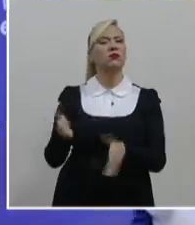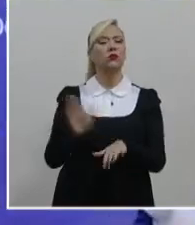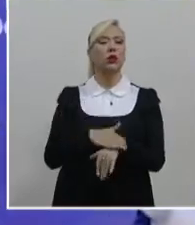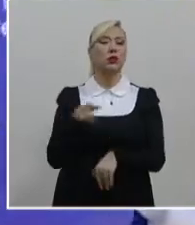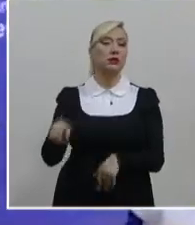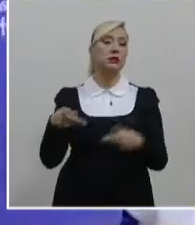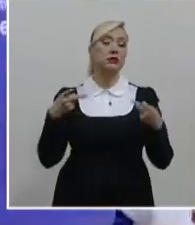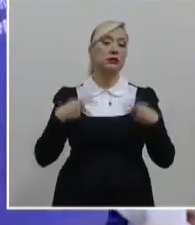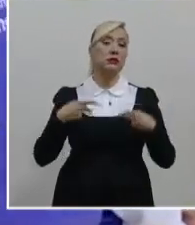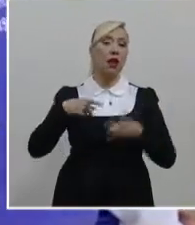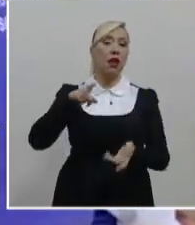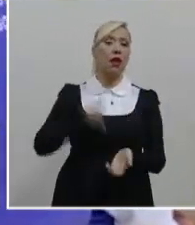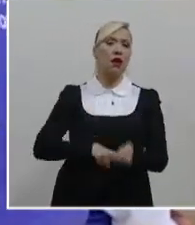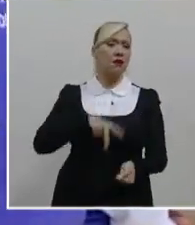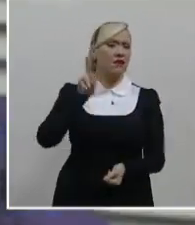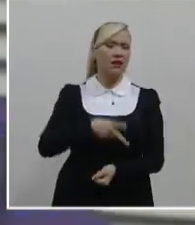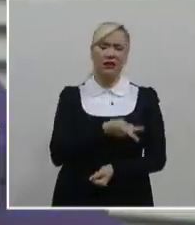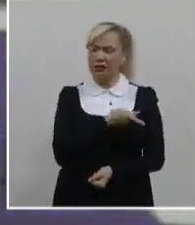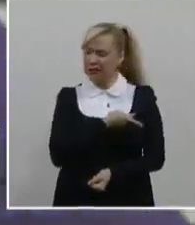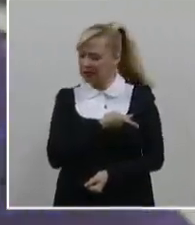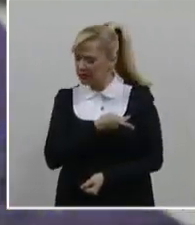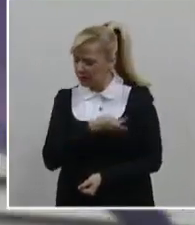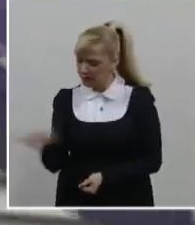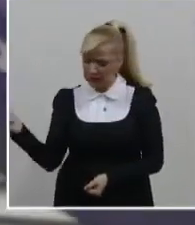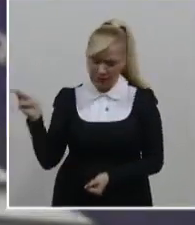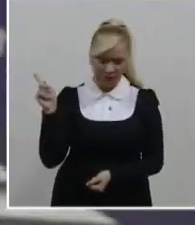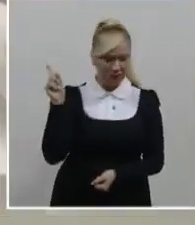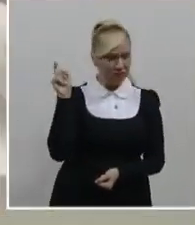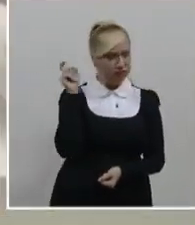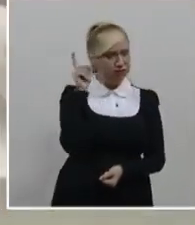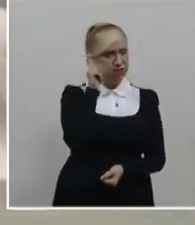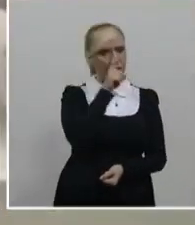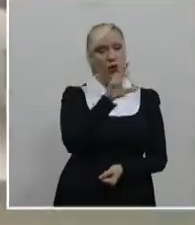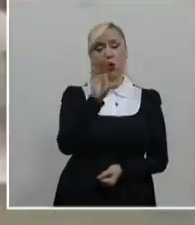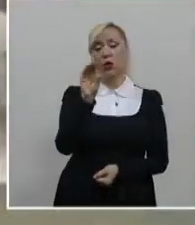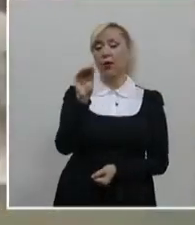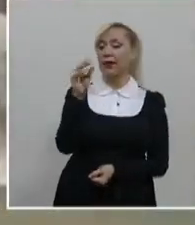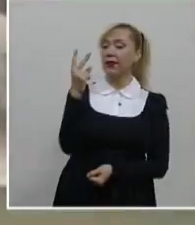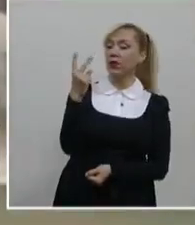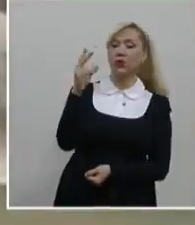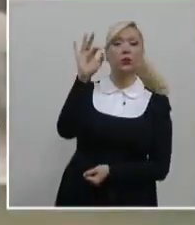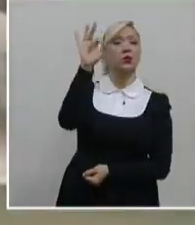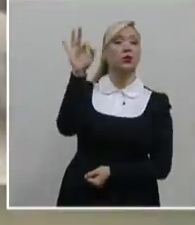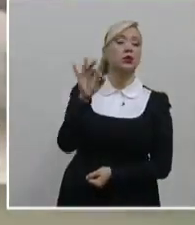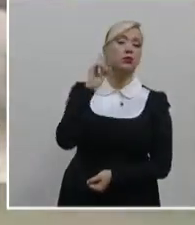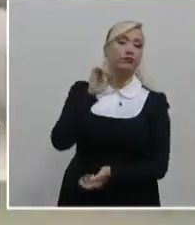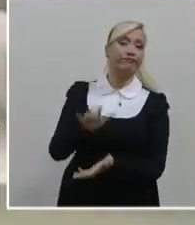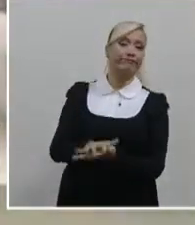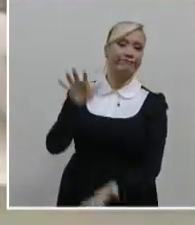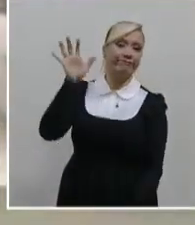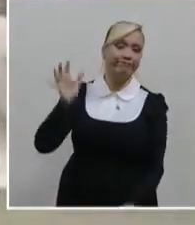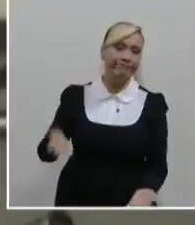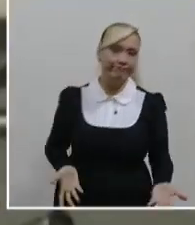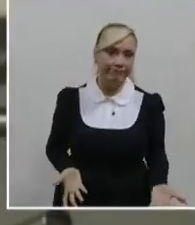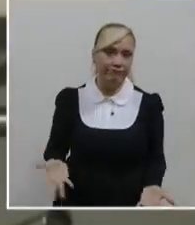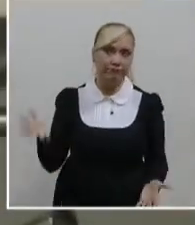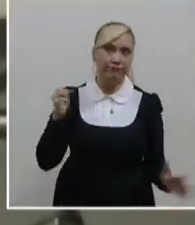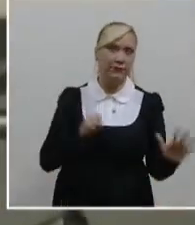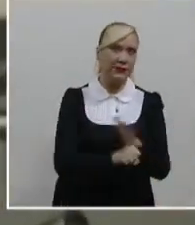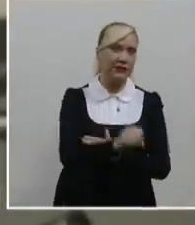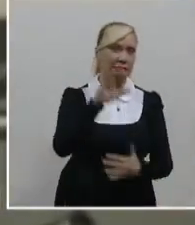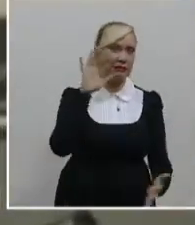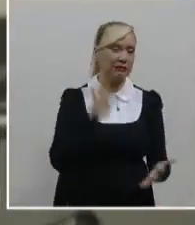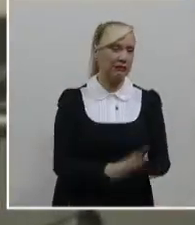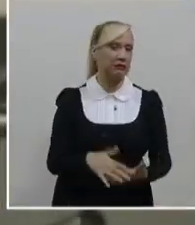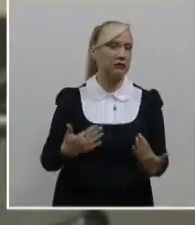las personas se encontraban en una situación de pobreza extrema, es decir, en el 92% de los casos. Otras causas por las que se concedió